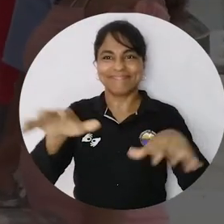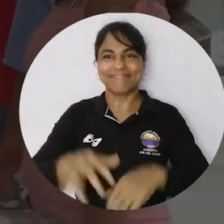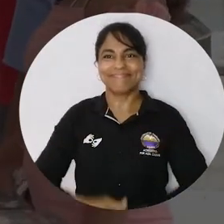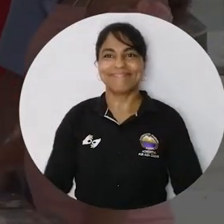¡Gracias! ¡Gracias!